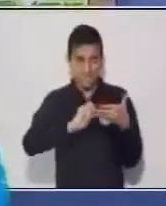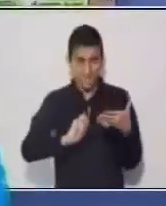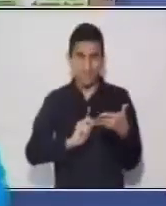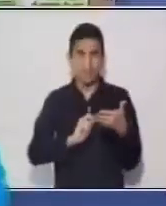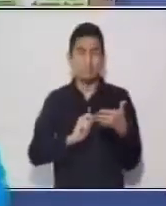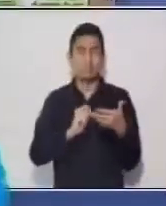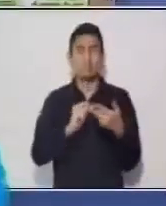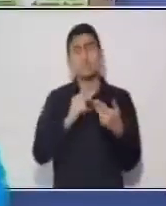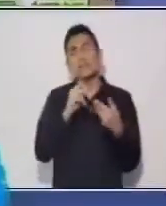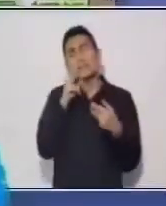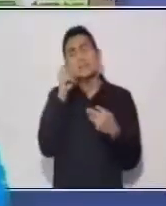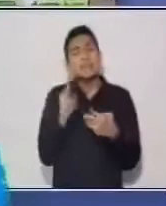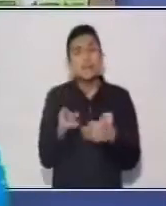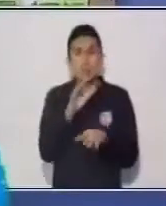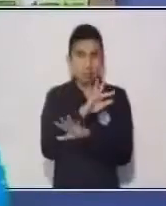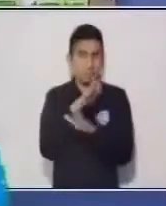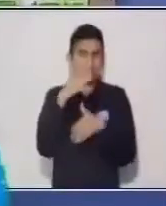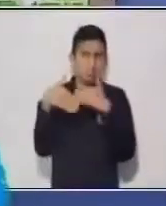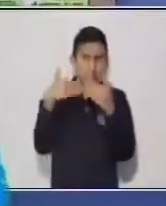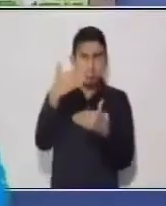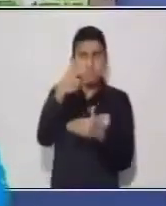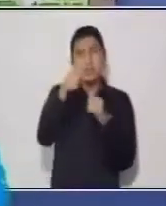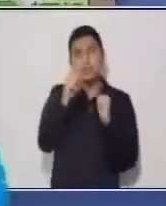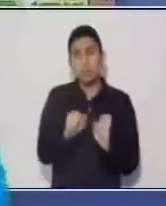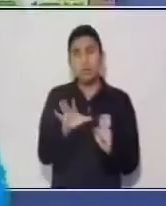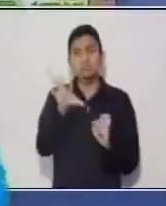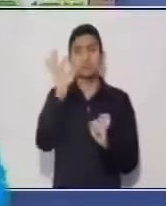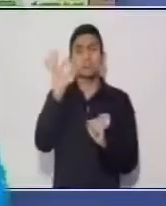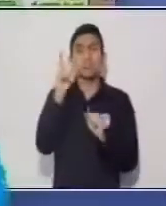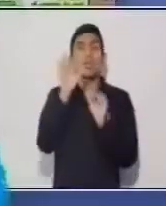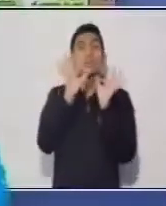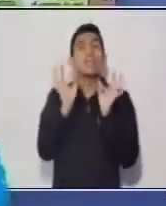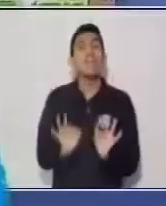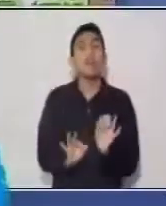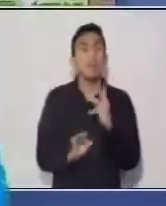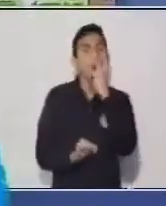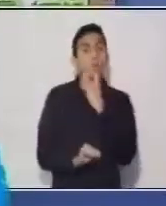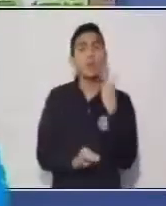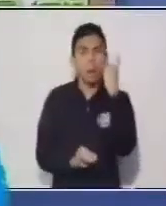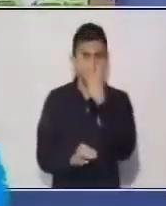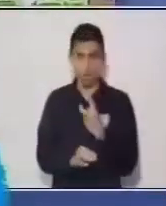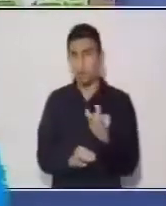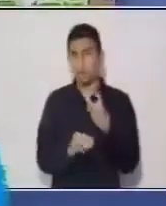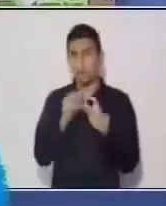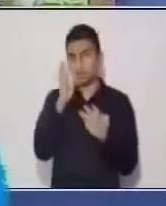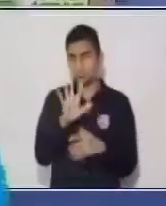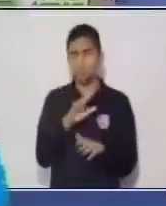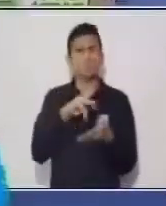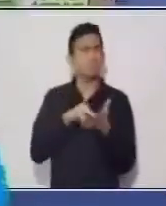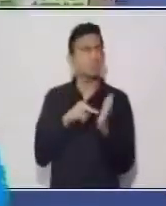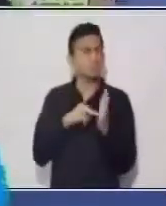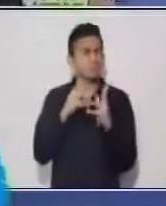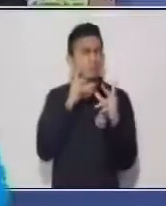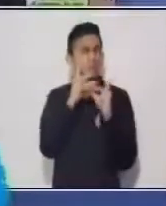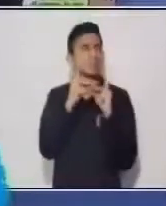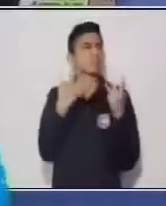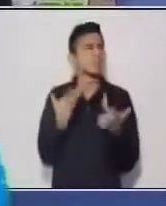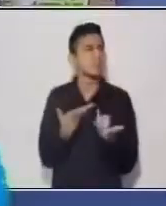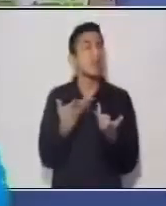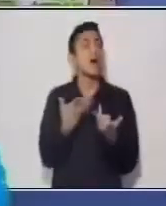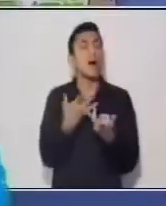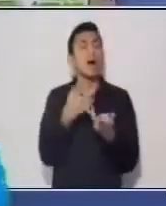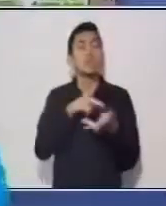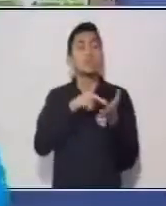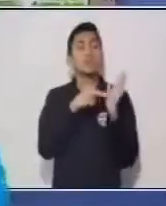Generalmente el diálogo se encuentra de forma oral. ¿Y un diálogo qué es? Pues es el